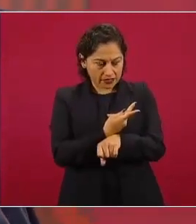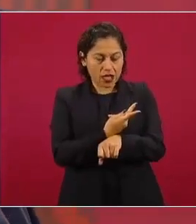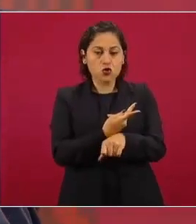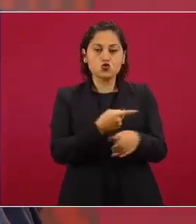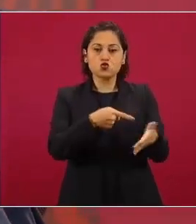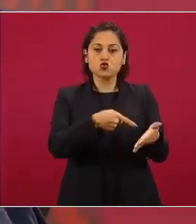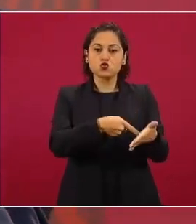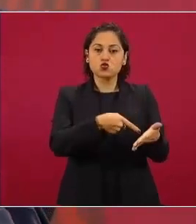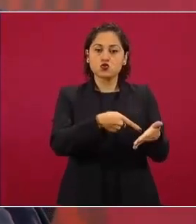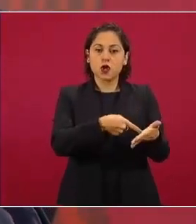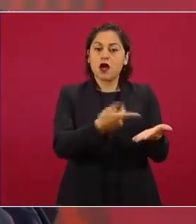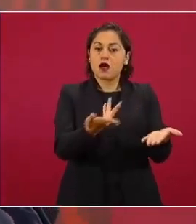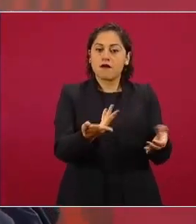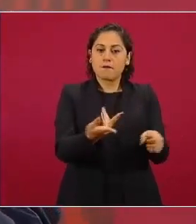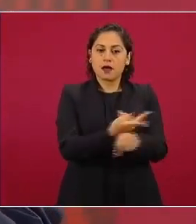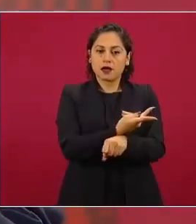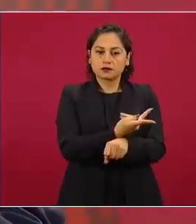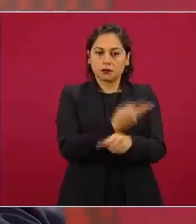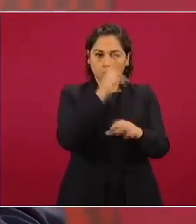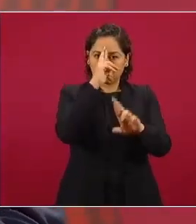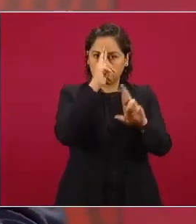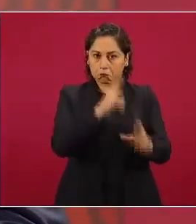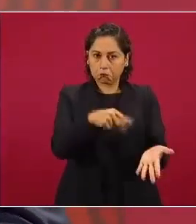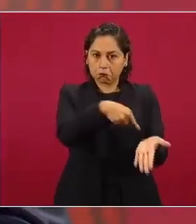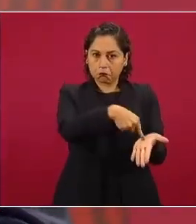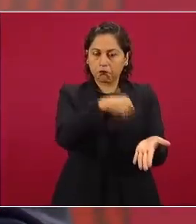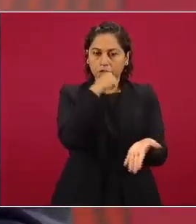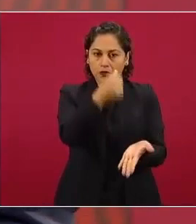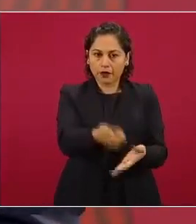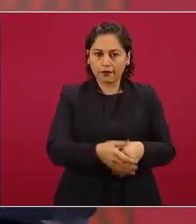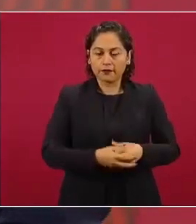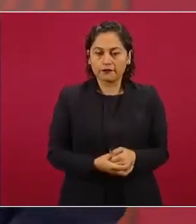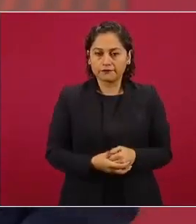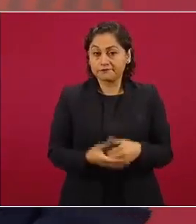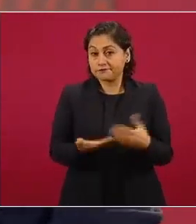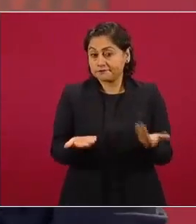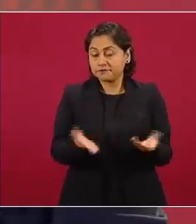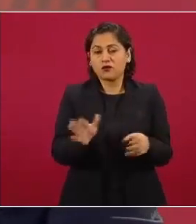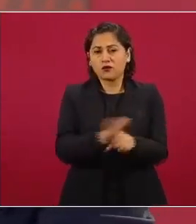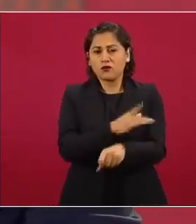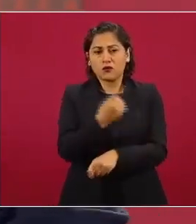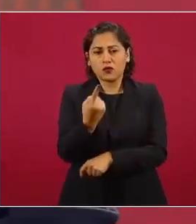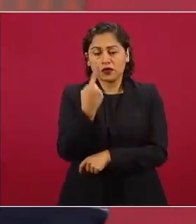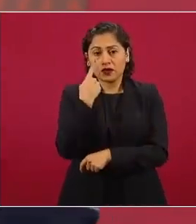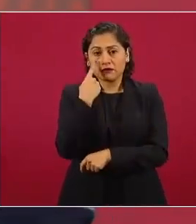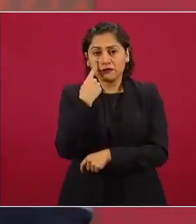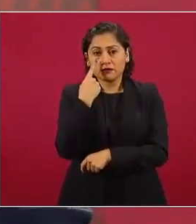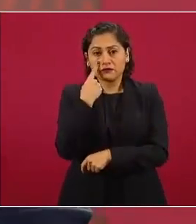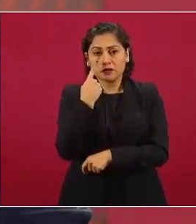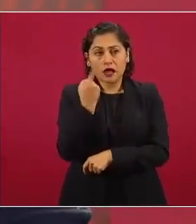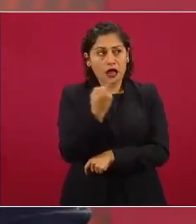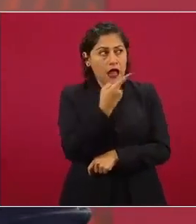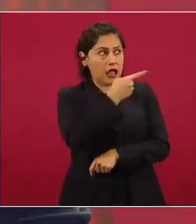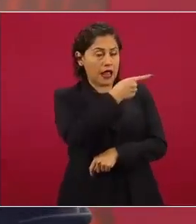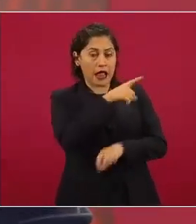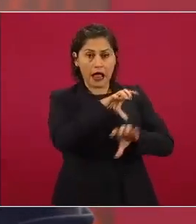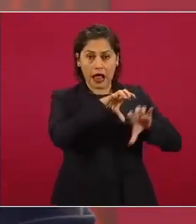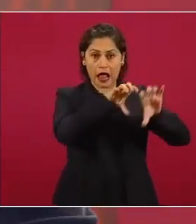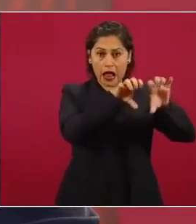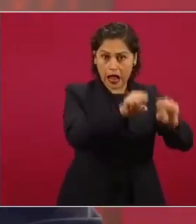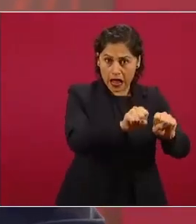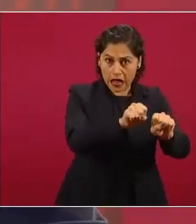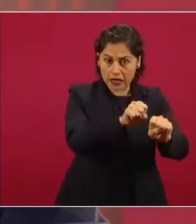porque nosotros no tuvimos ninguna información